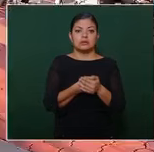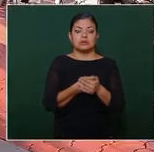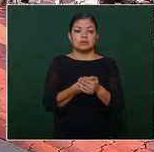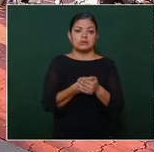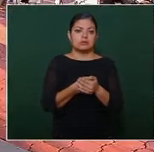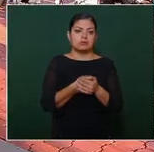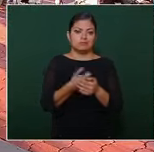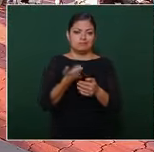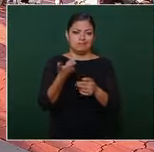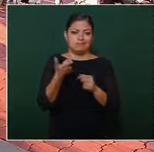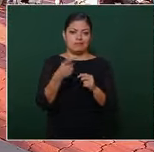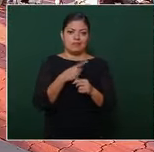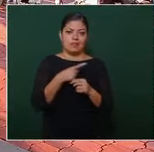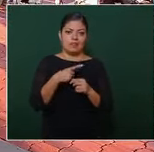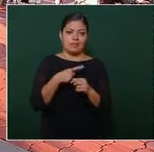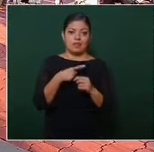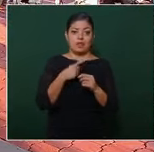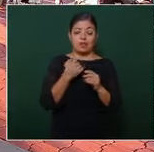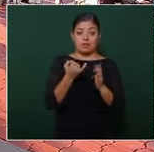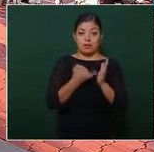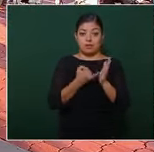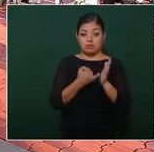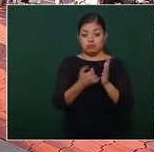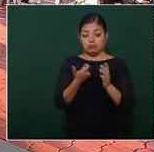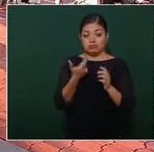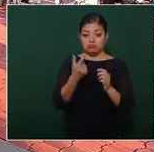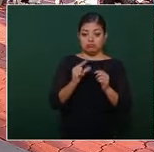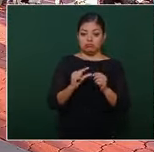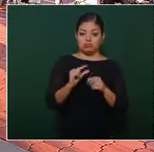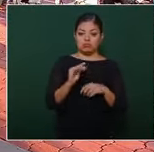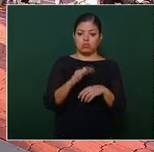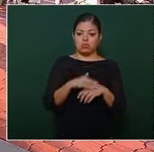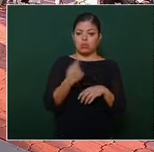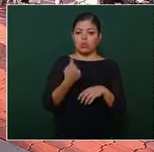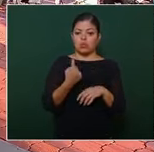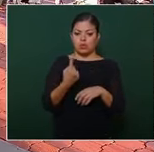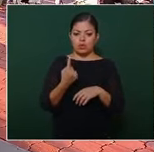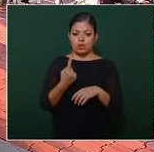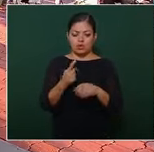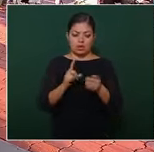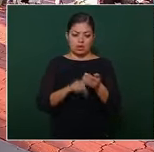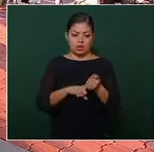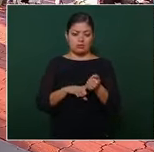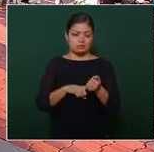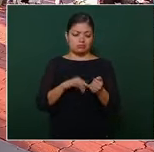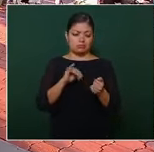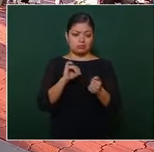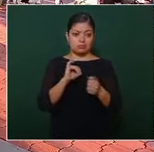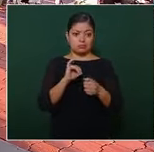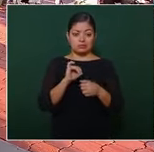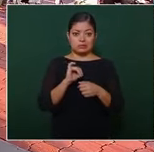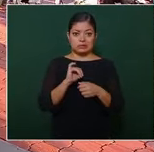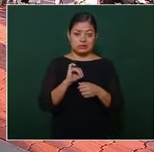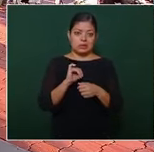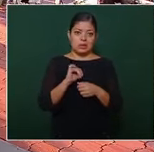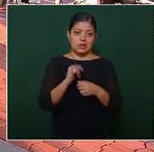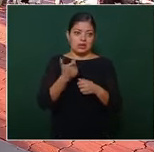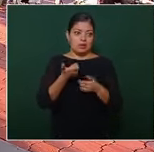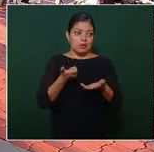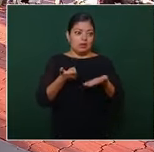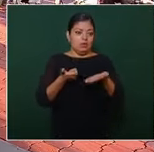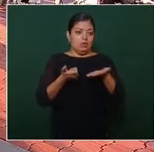reduzca la la inflación porque afecta mucho la inflación es lo que más afecta